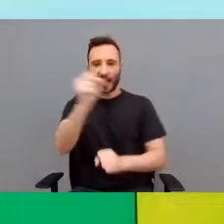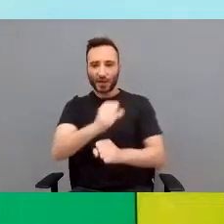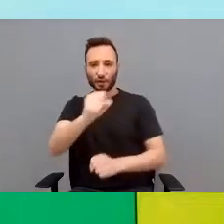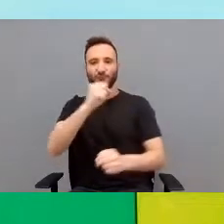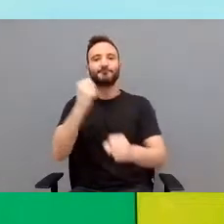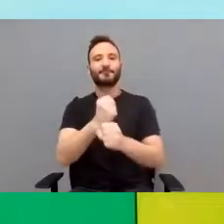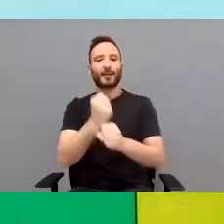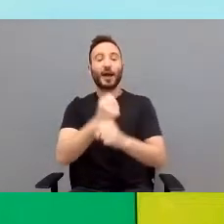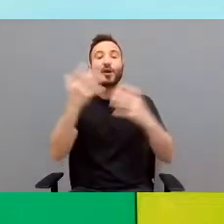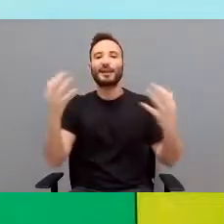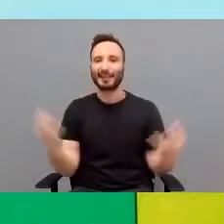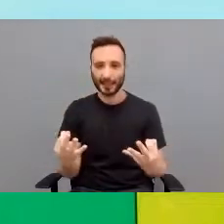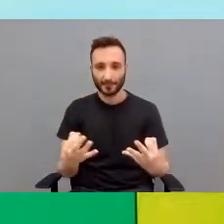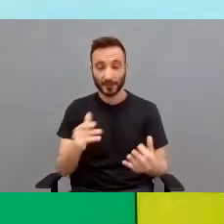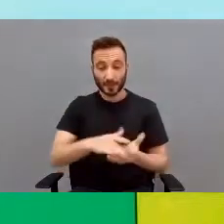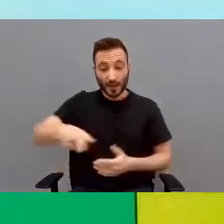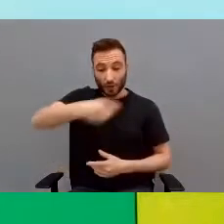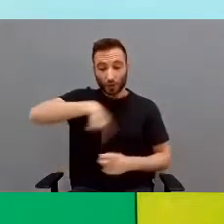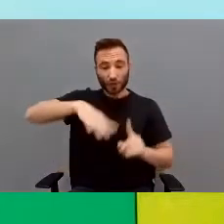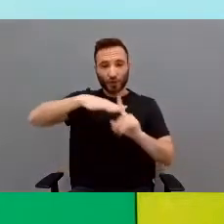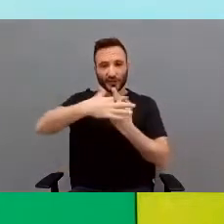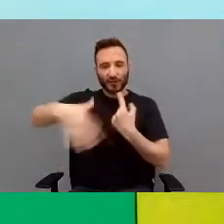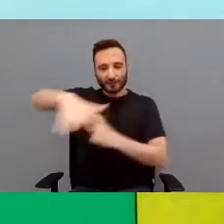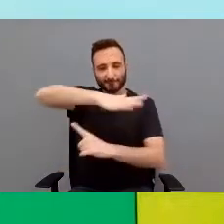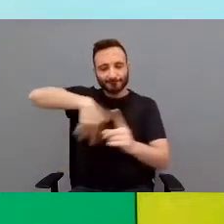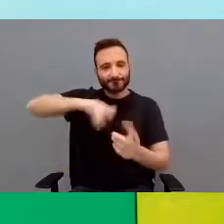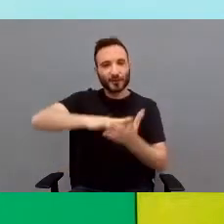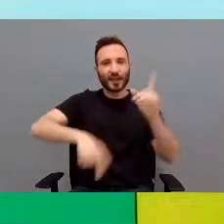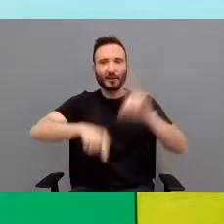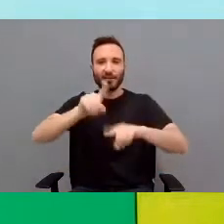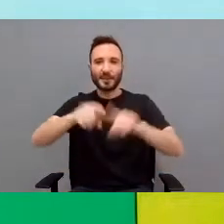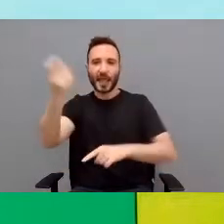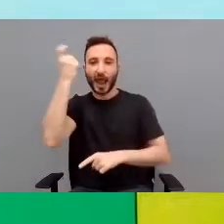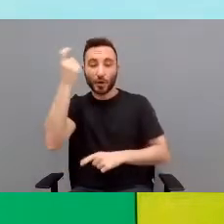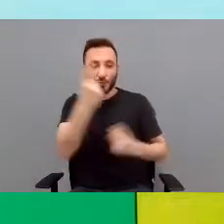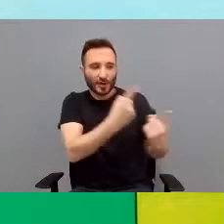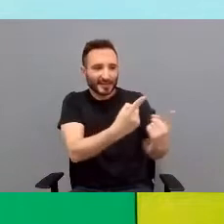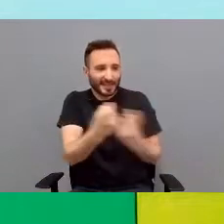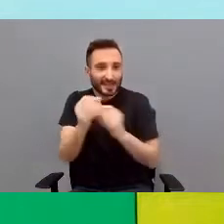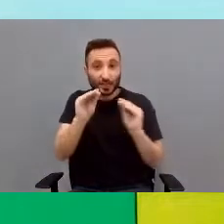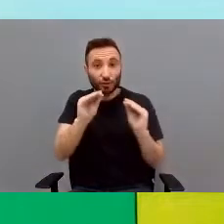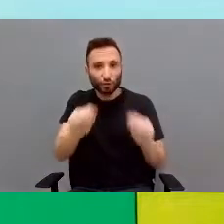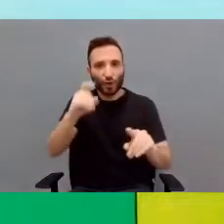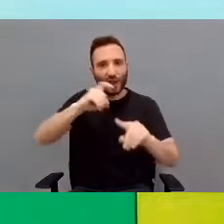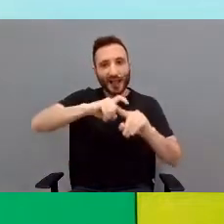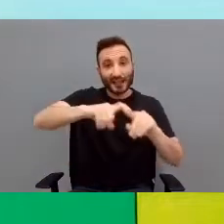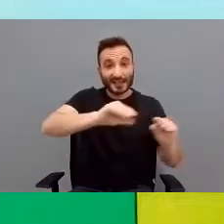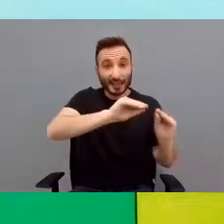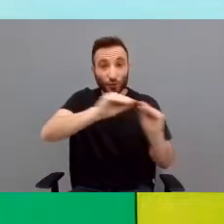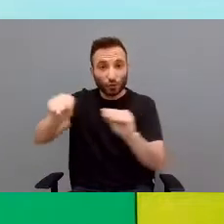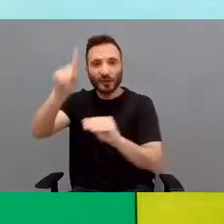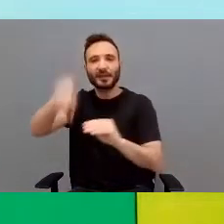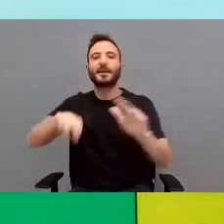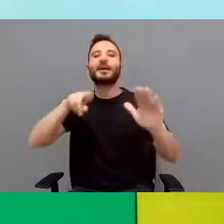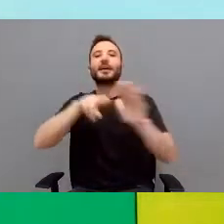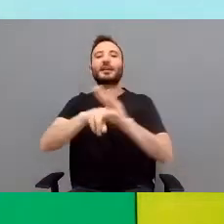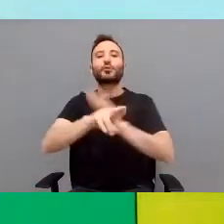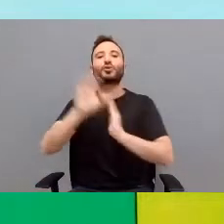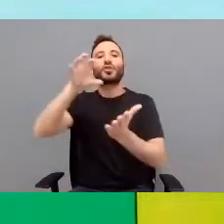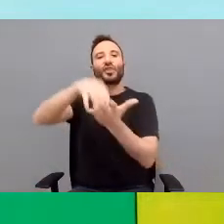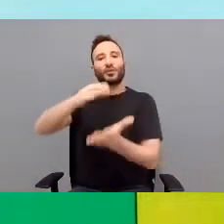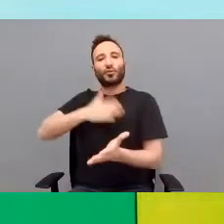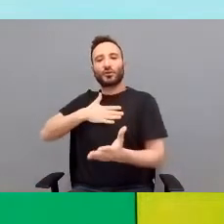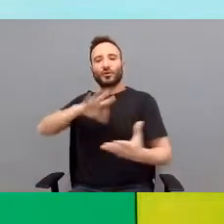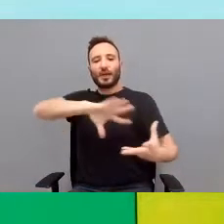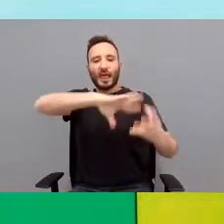Nosotros los contextualizamos teniendo en cuenta las características y necesidades del alumnado y el resto de recursos y actividades